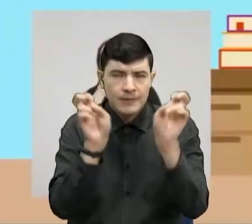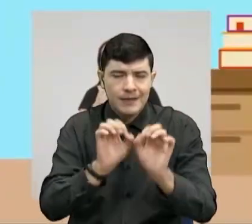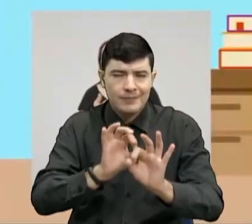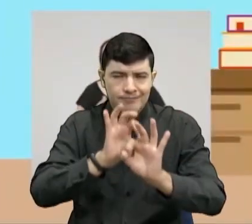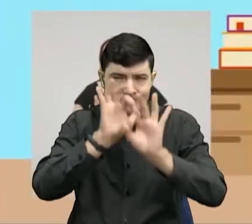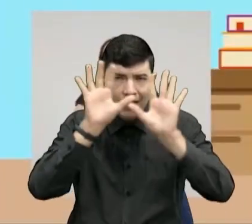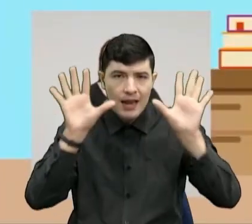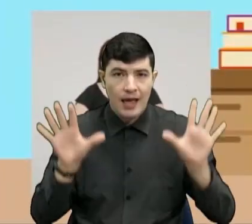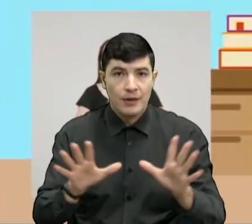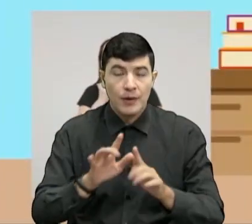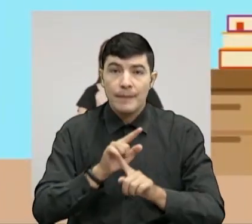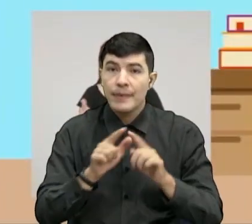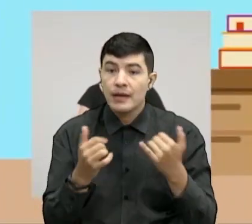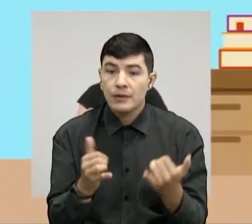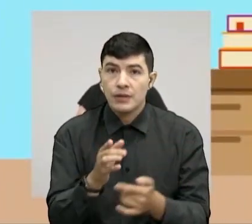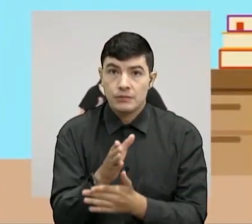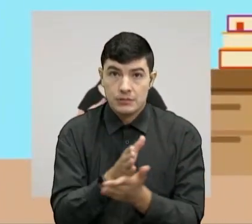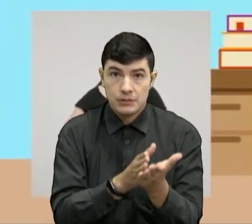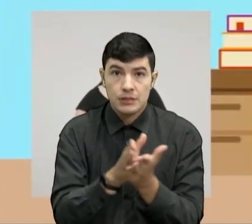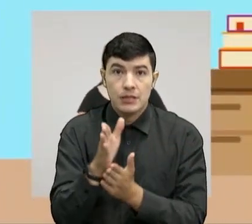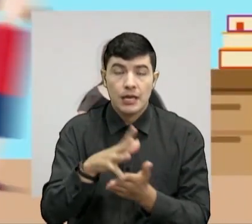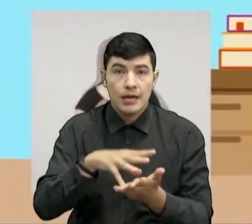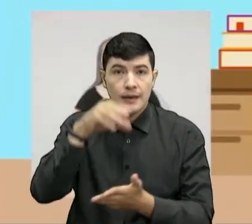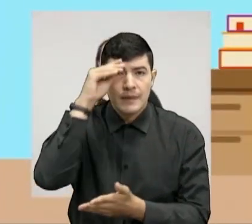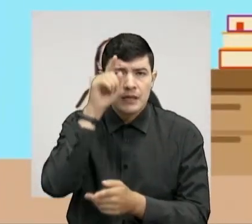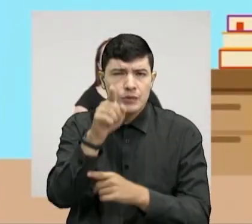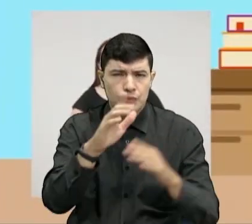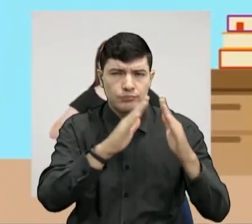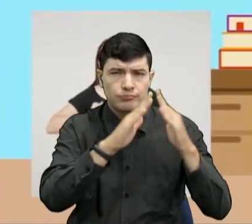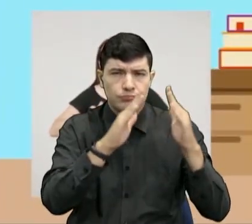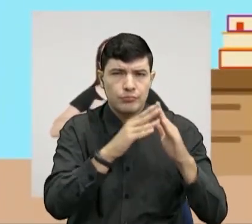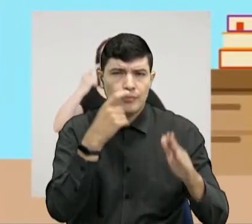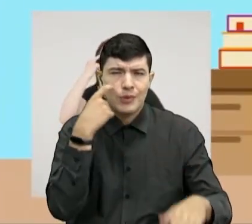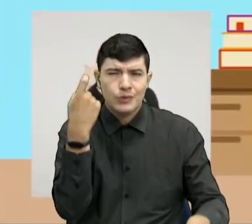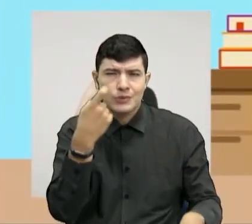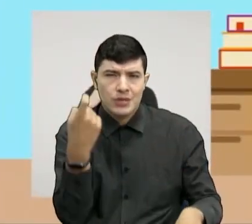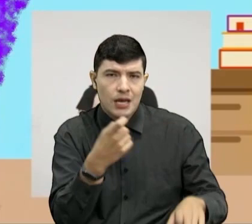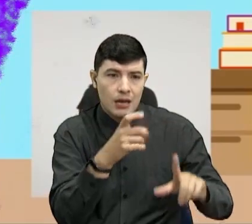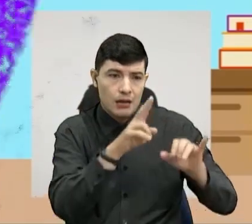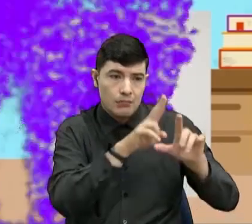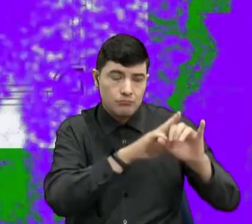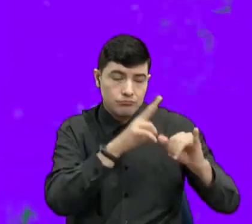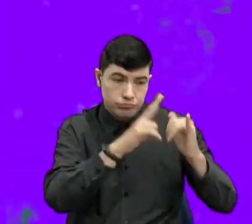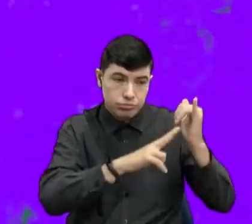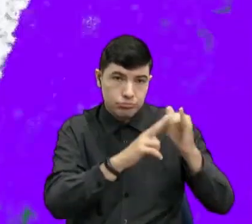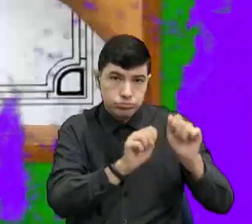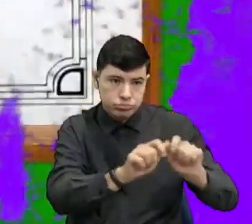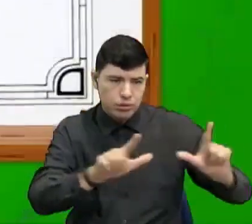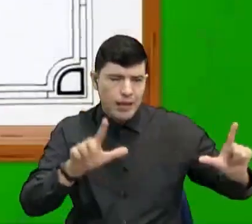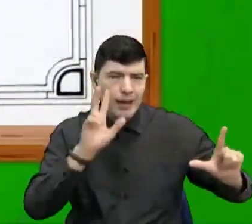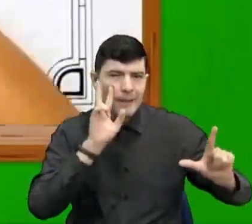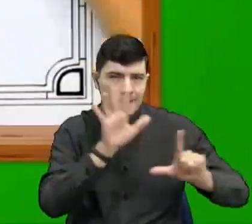para que sigas aprendiendo, es necesario que desde tu casita busques los siguientes videos que te recomendamos.